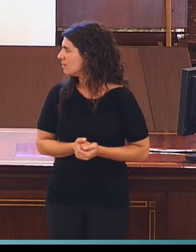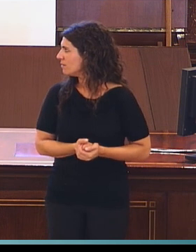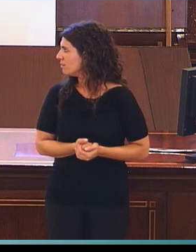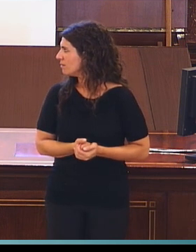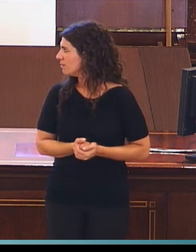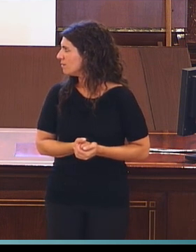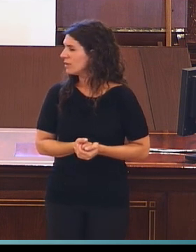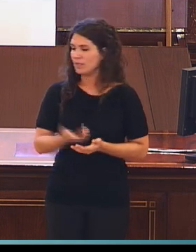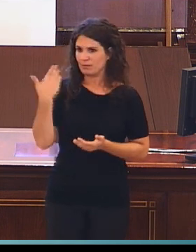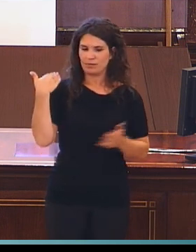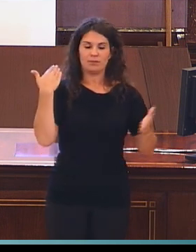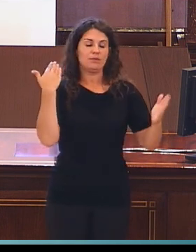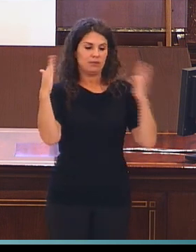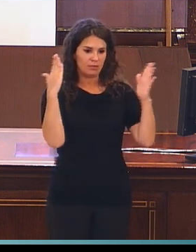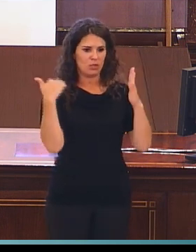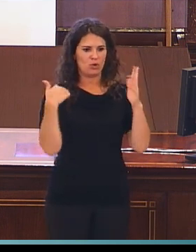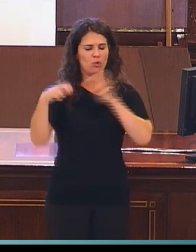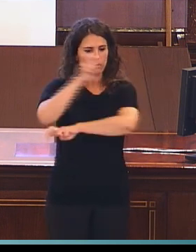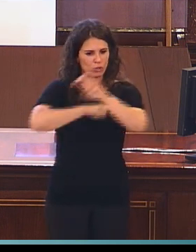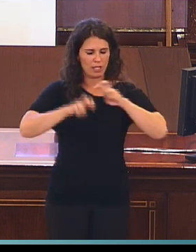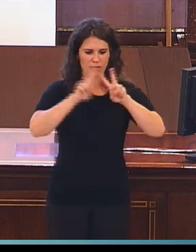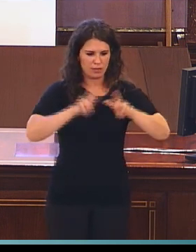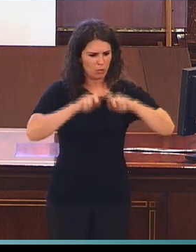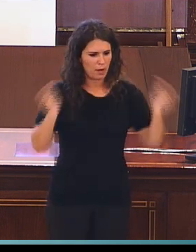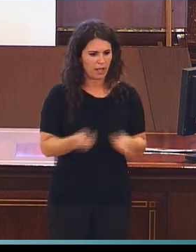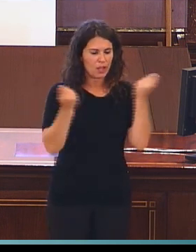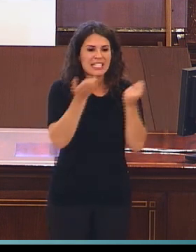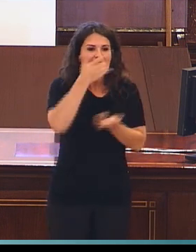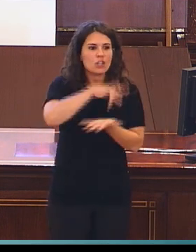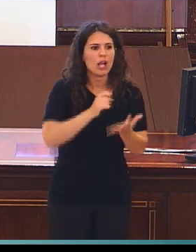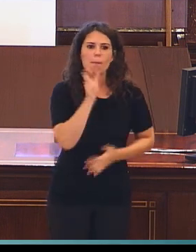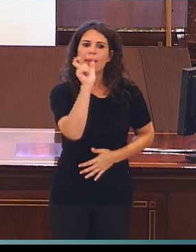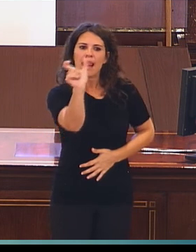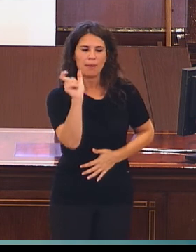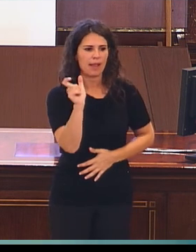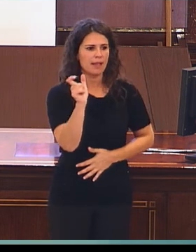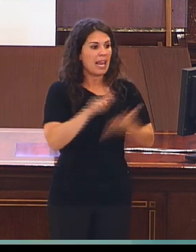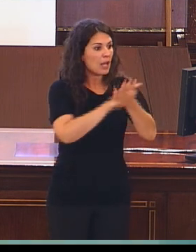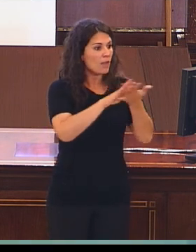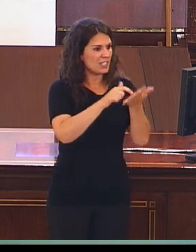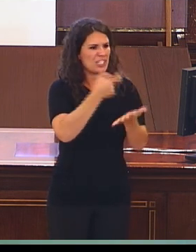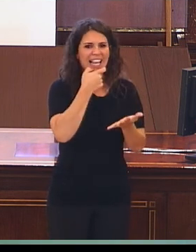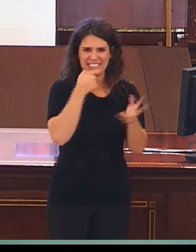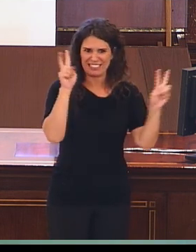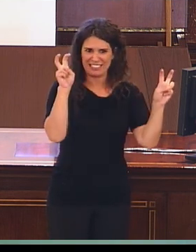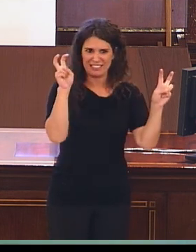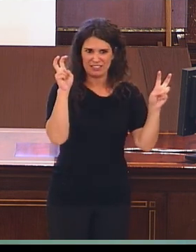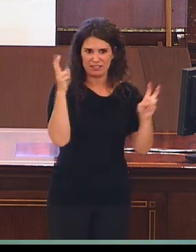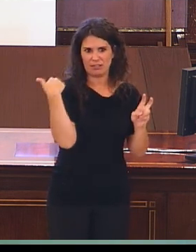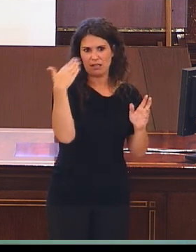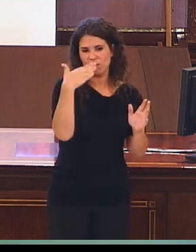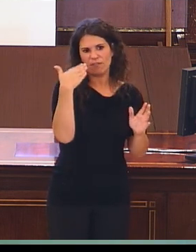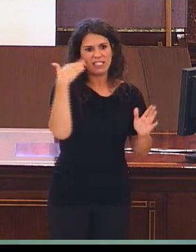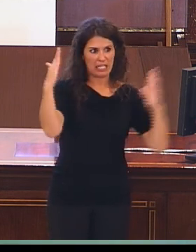publicaciones que tuvieran sign language en el título, que fueran en el periodo de 2004-2014, que estuvieran